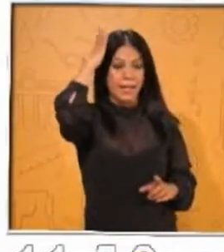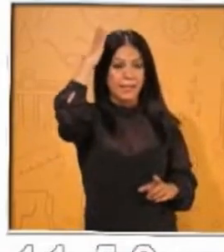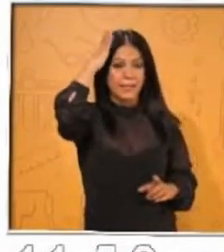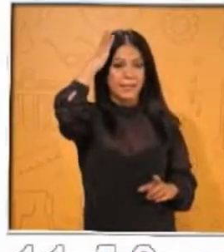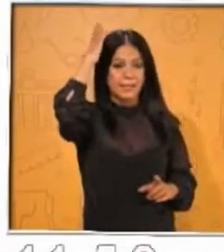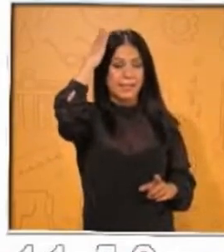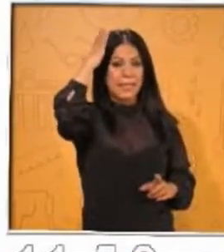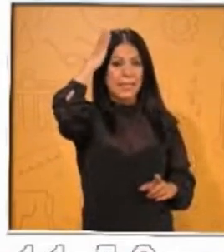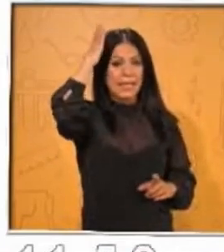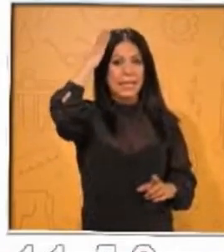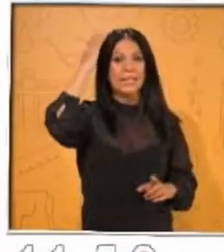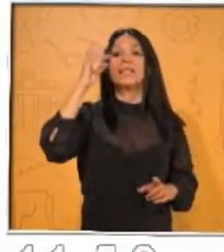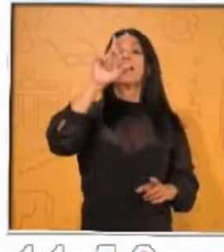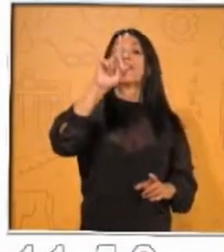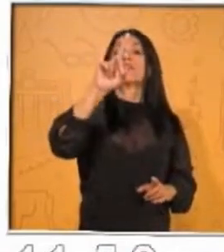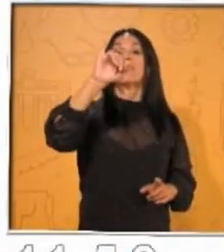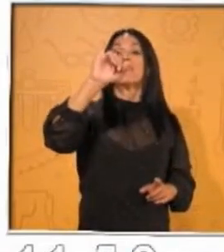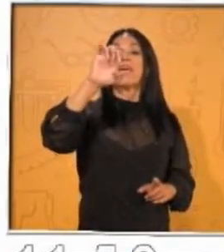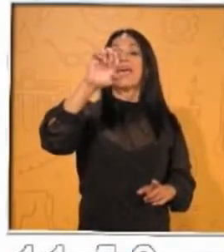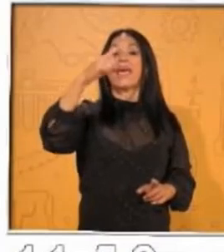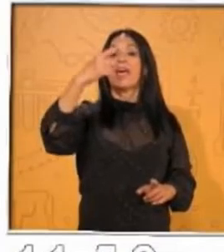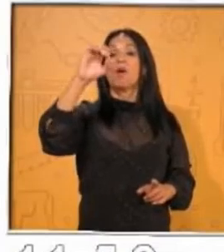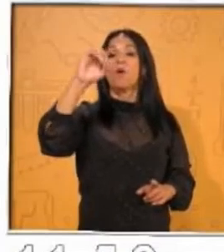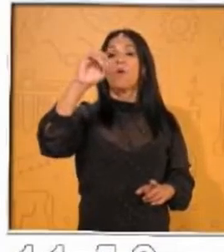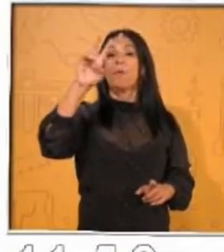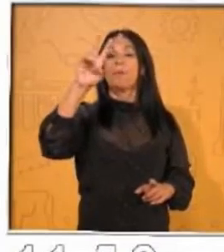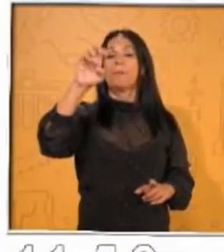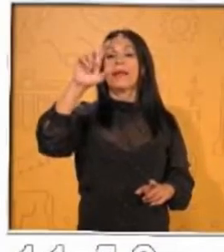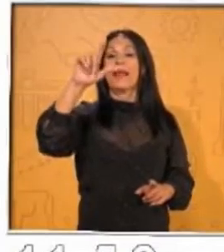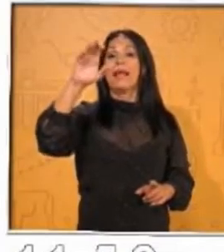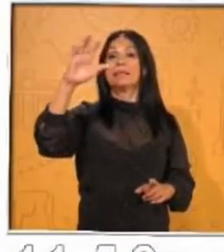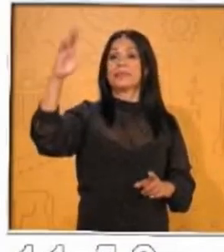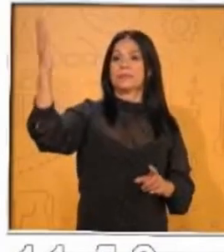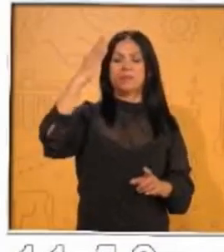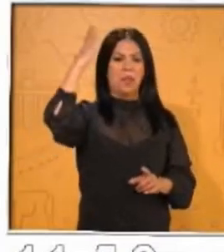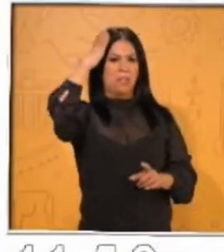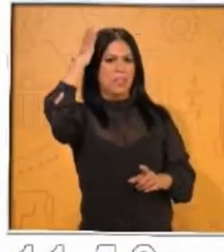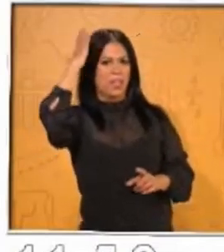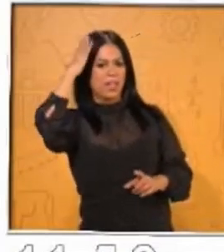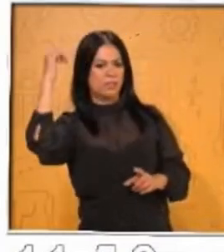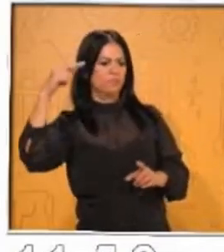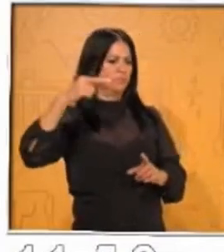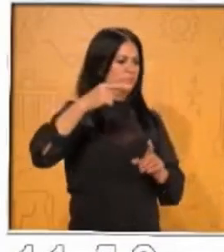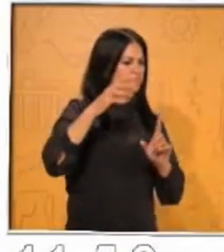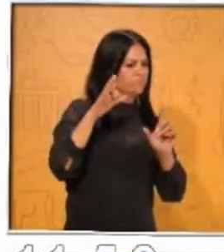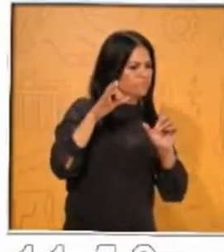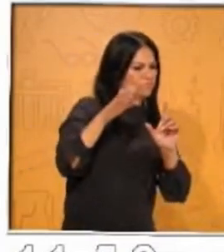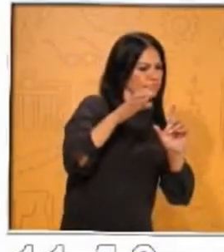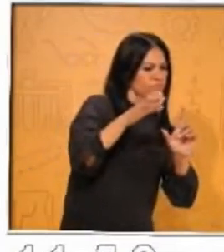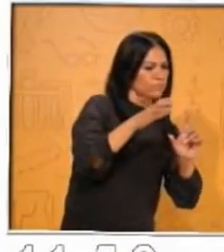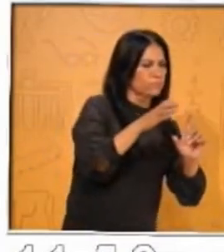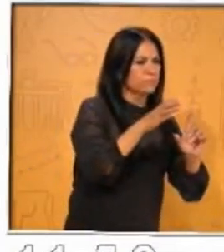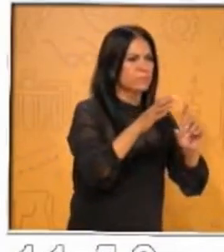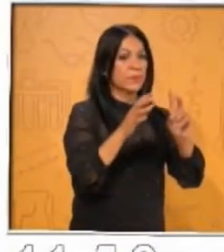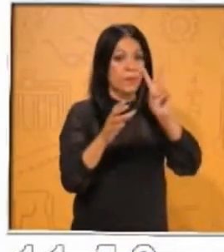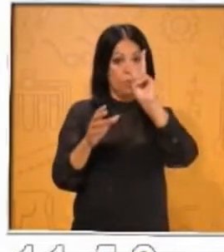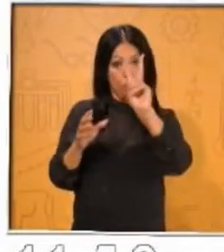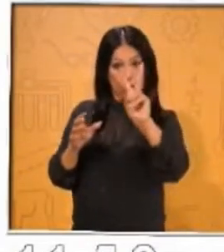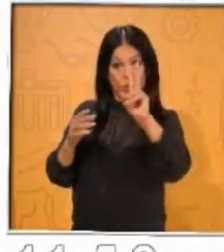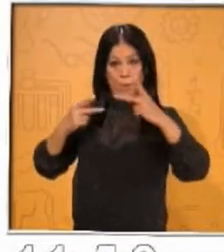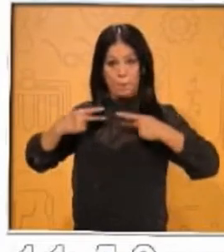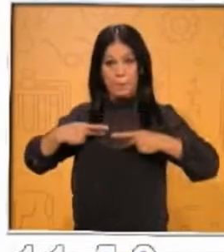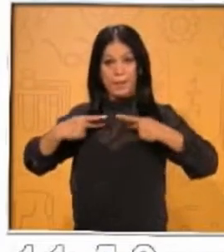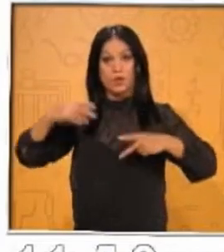en el primer gobernador de esta isla en 1511. Ya llevamos dos personajes, Cristóbal